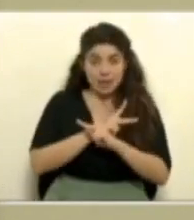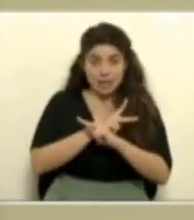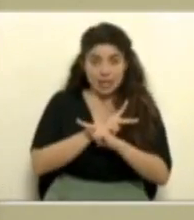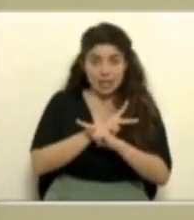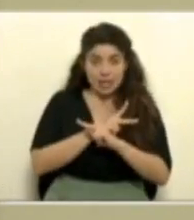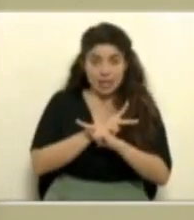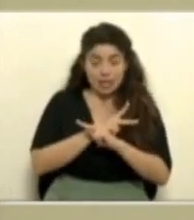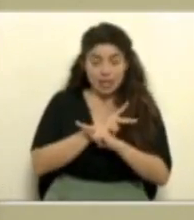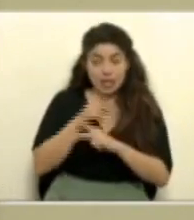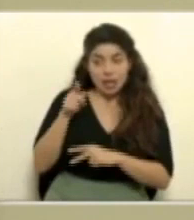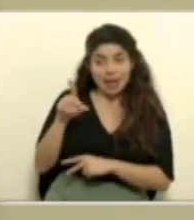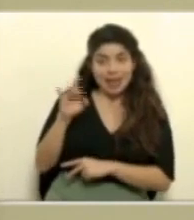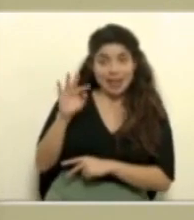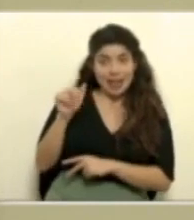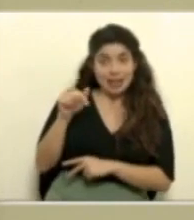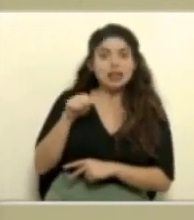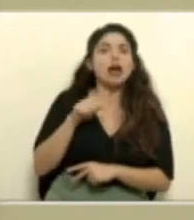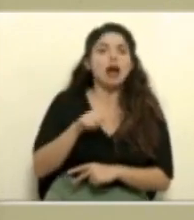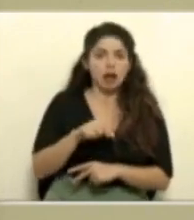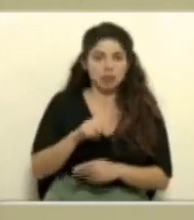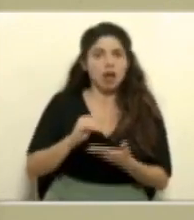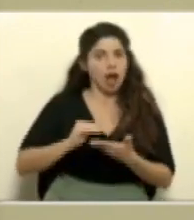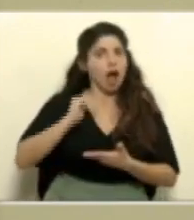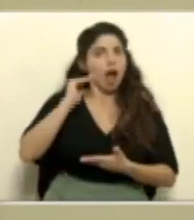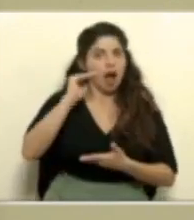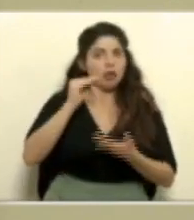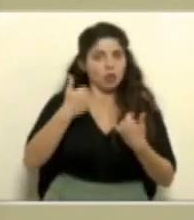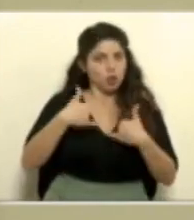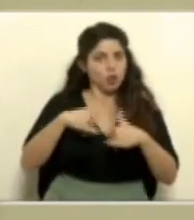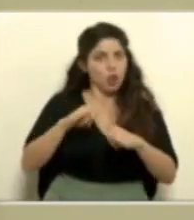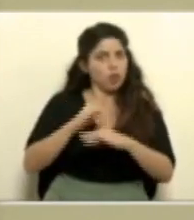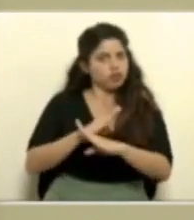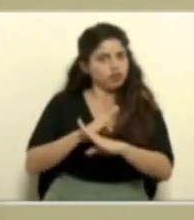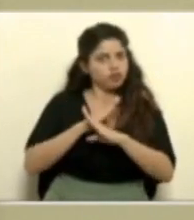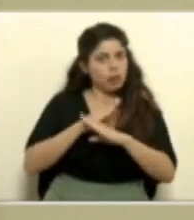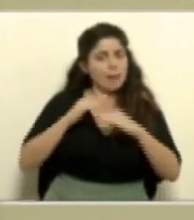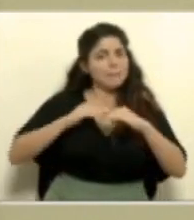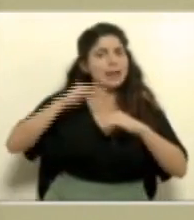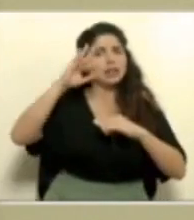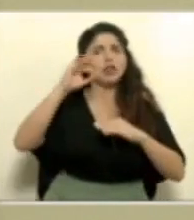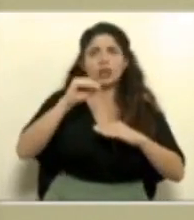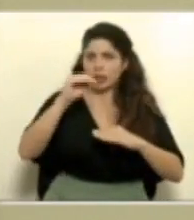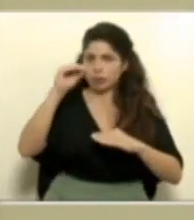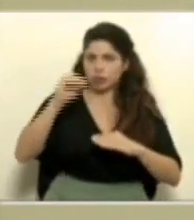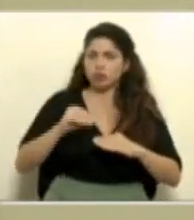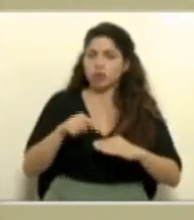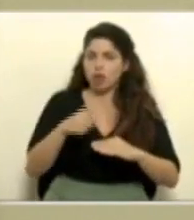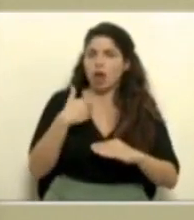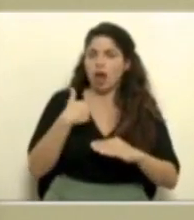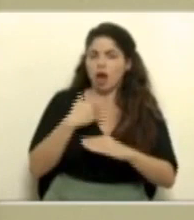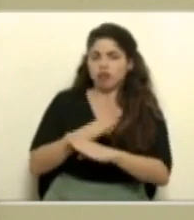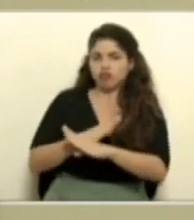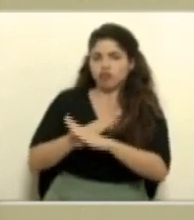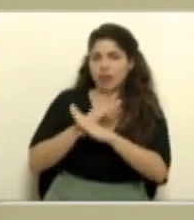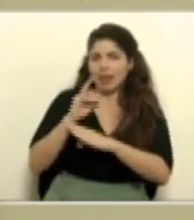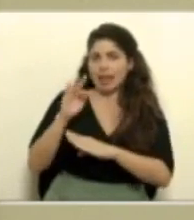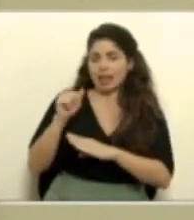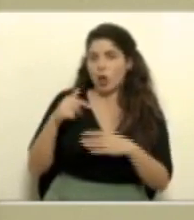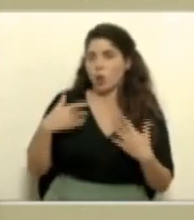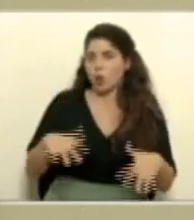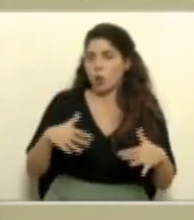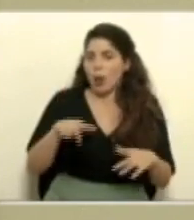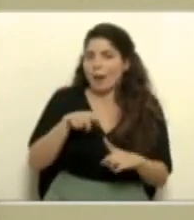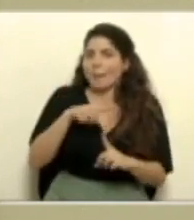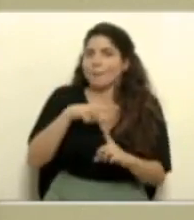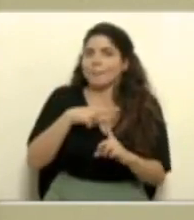contra la variante Delta sigue siendo muy alta, sigue estando por encima del 90% y eso y es muy positivo